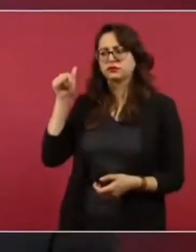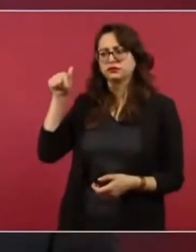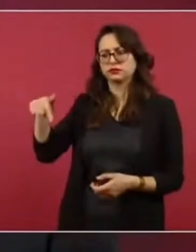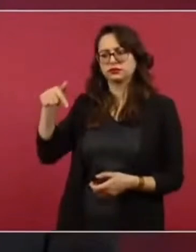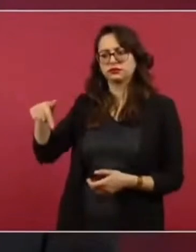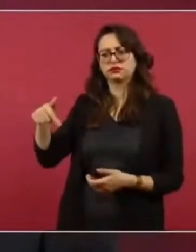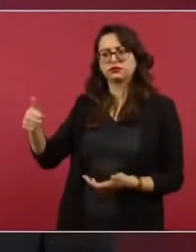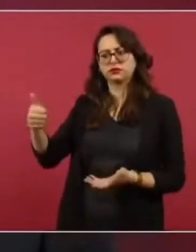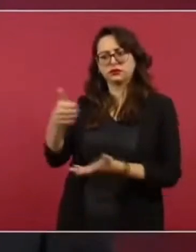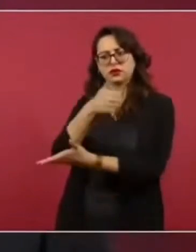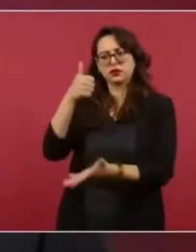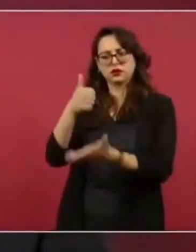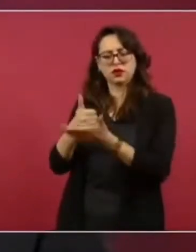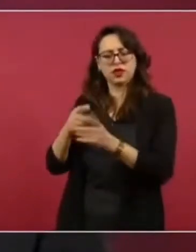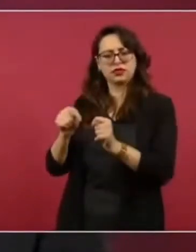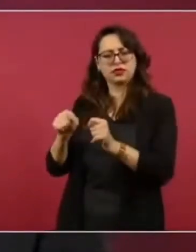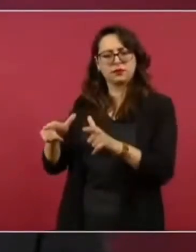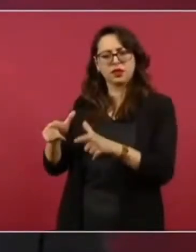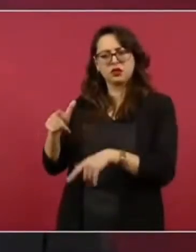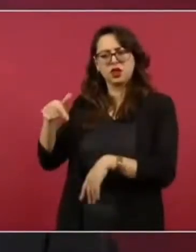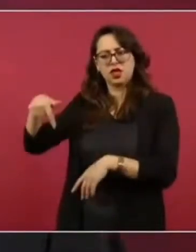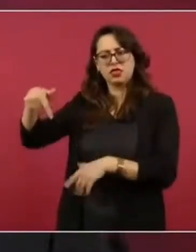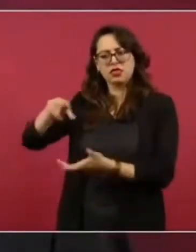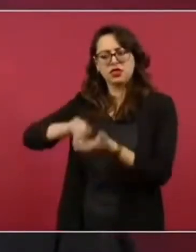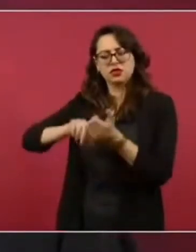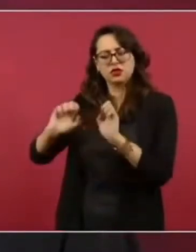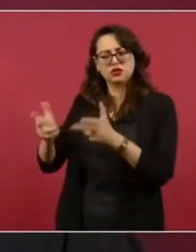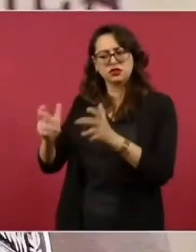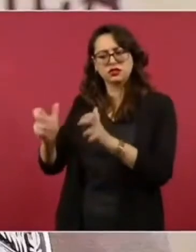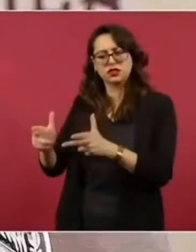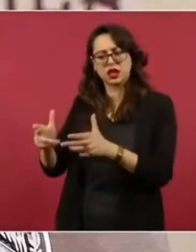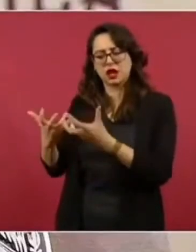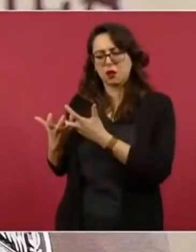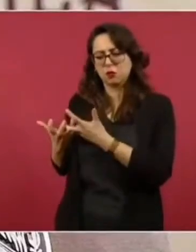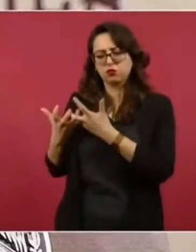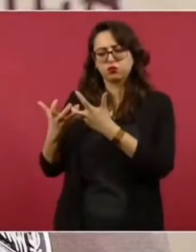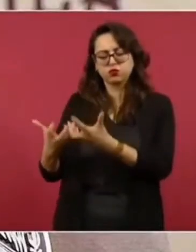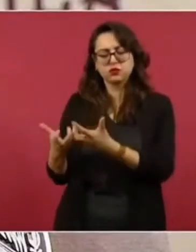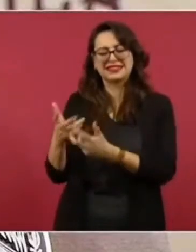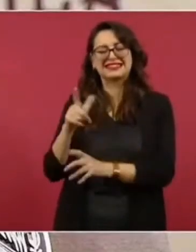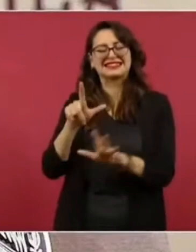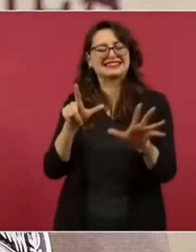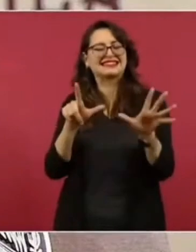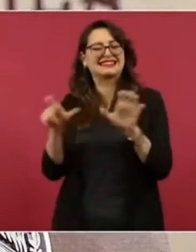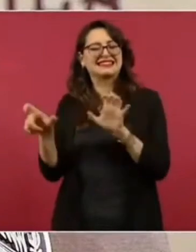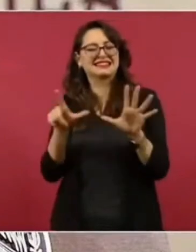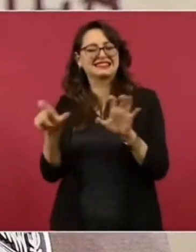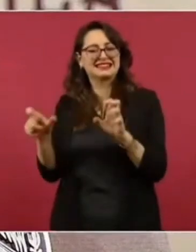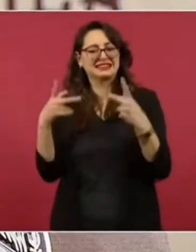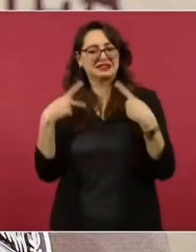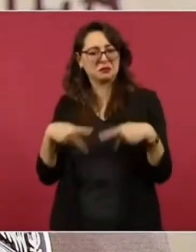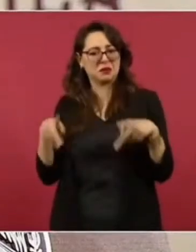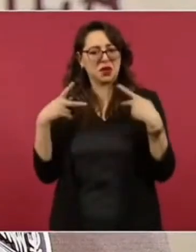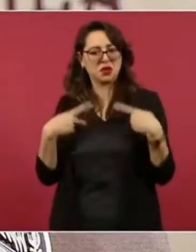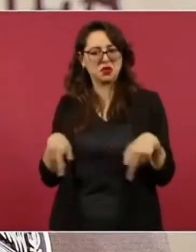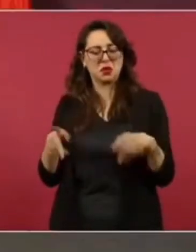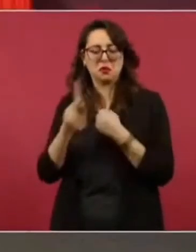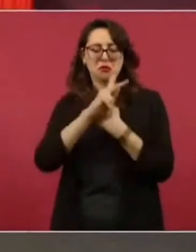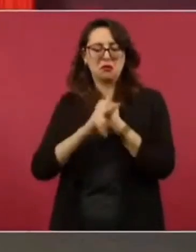anoche la integraban más o menos 700 personas de diversas